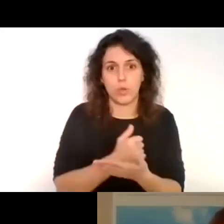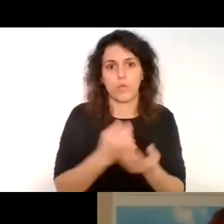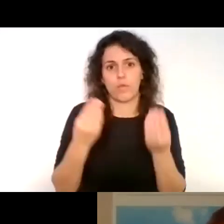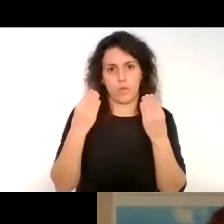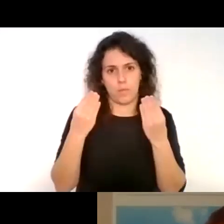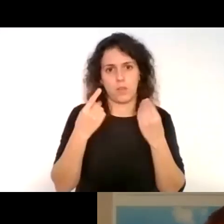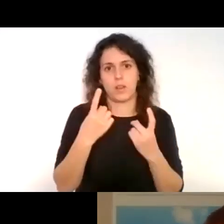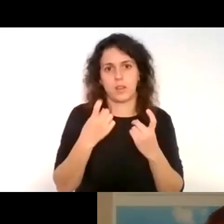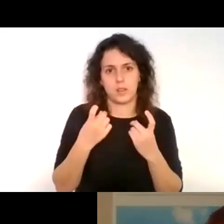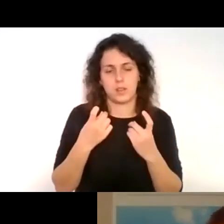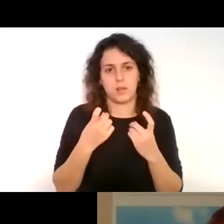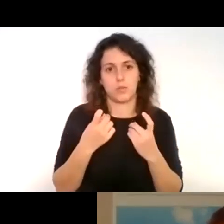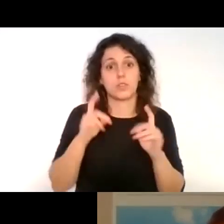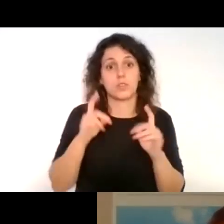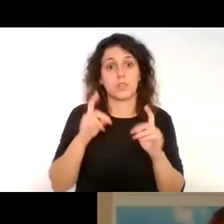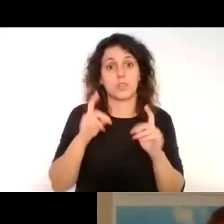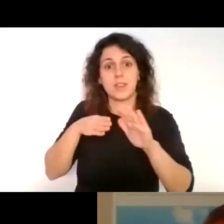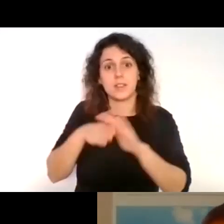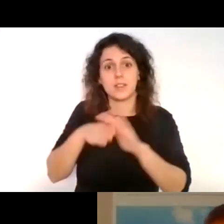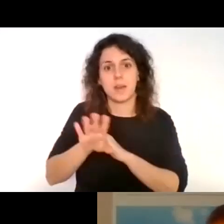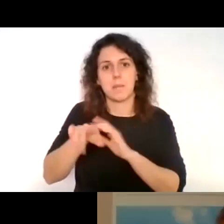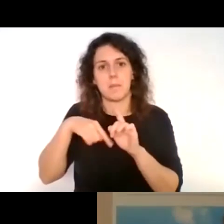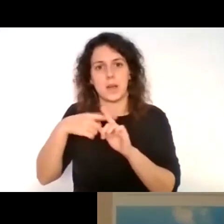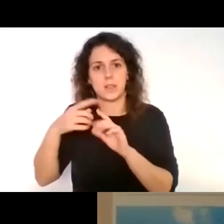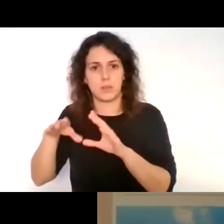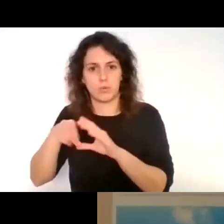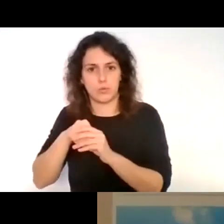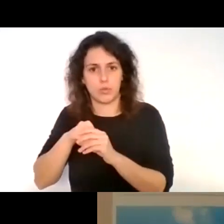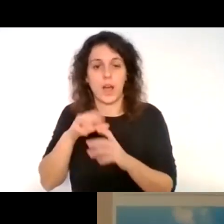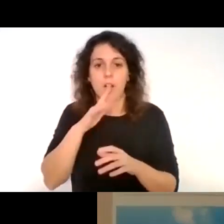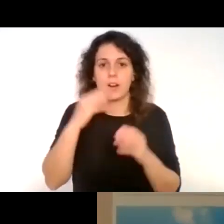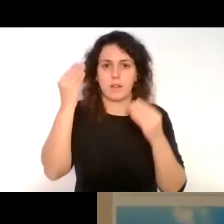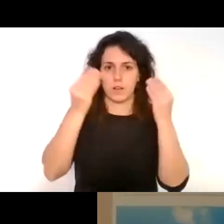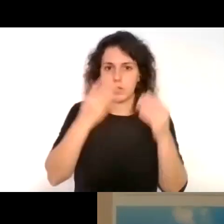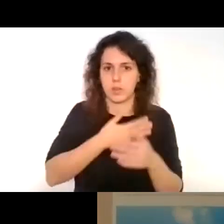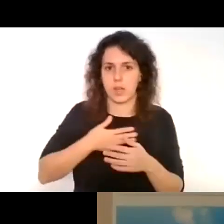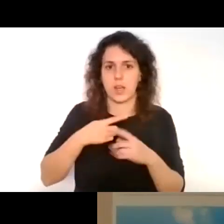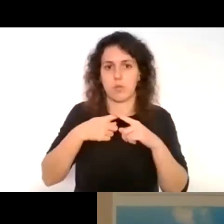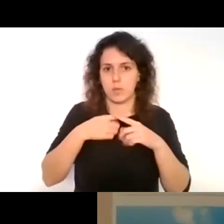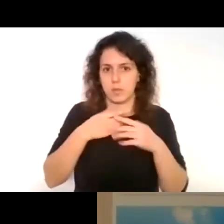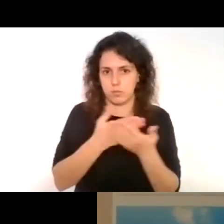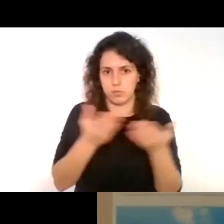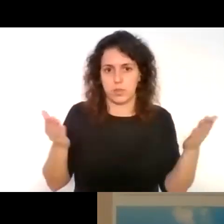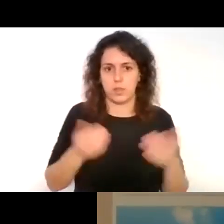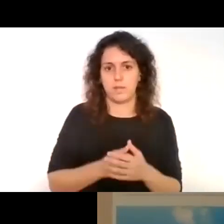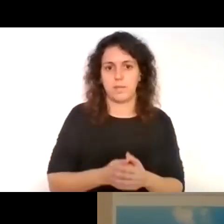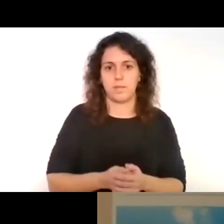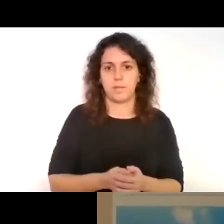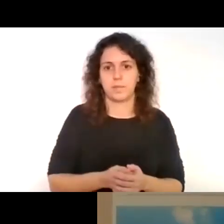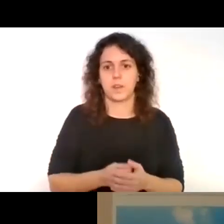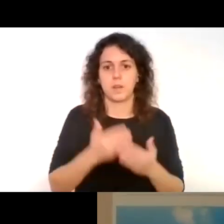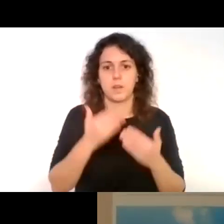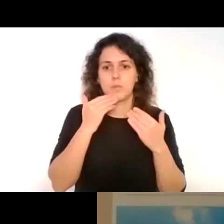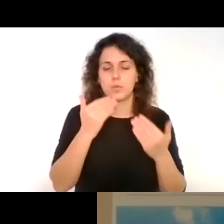en la accesibilidad e inclusión, a ver, una reflexión que quería compartir con ustedes. Muchas gracias.